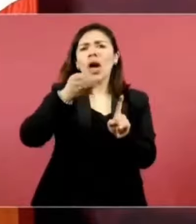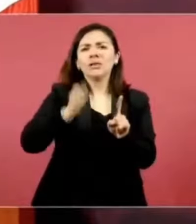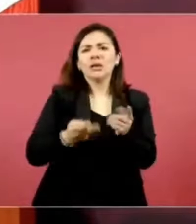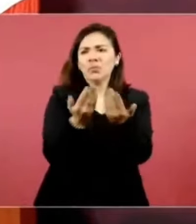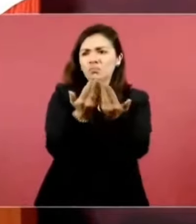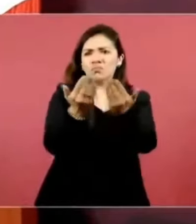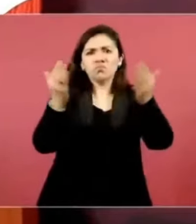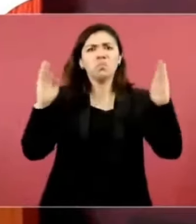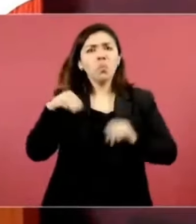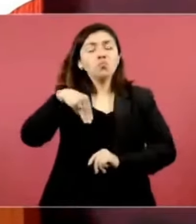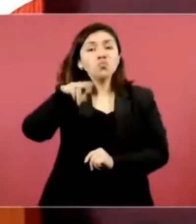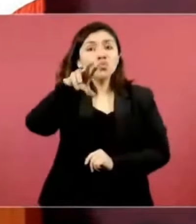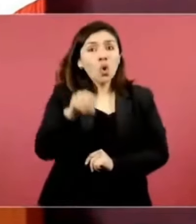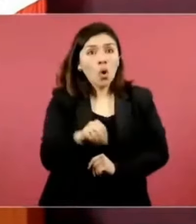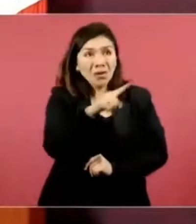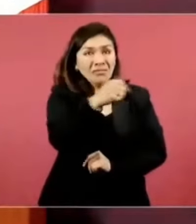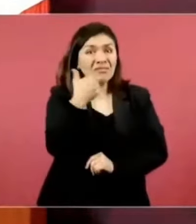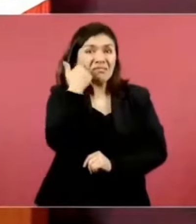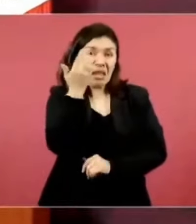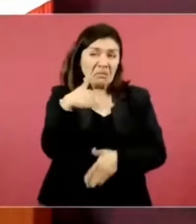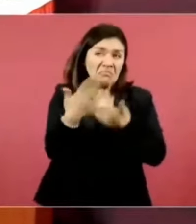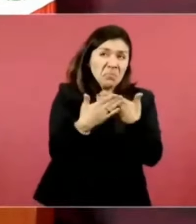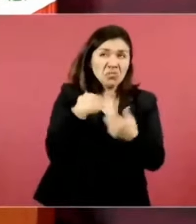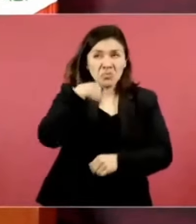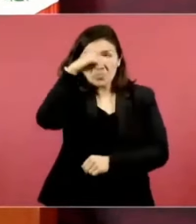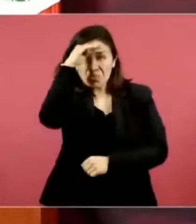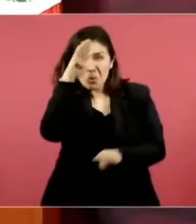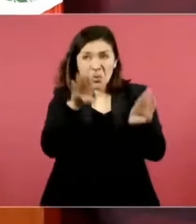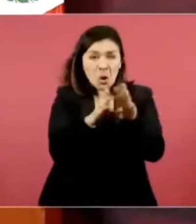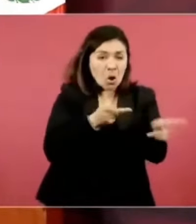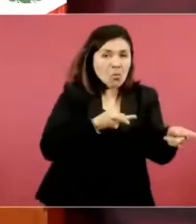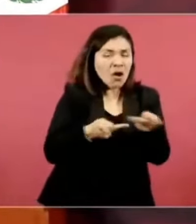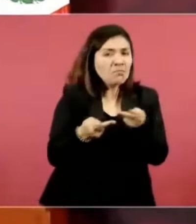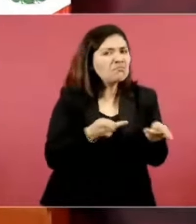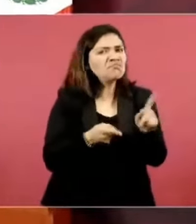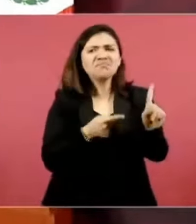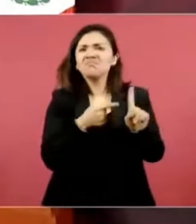que no está pensando en eso porque eso